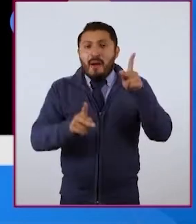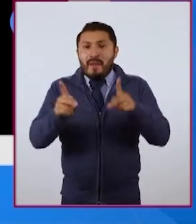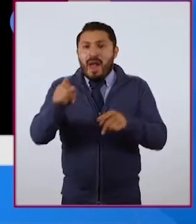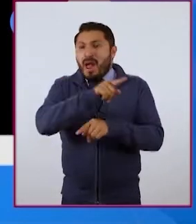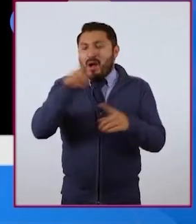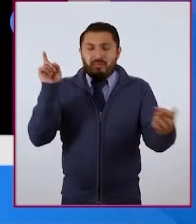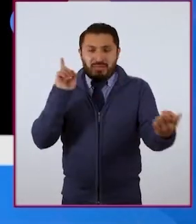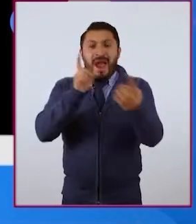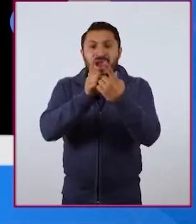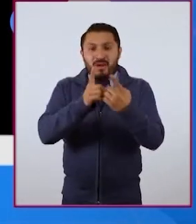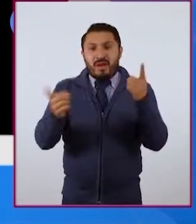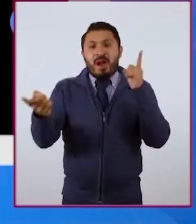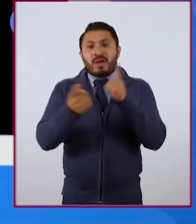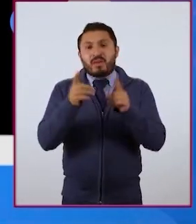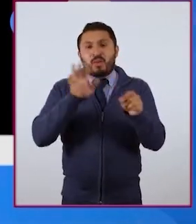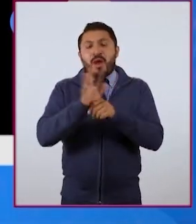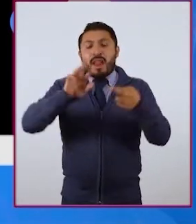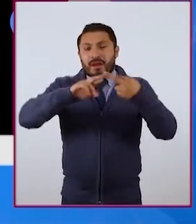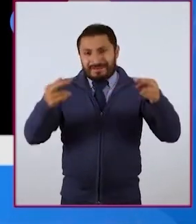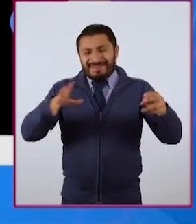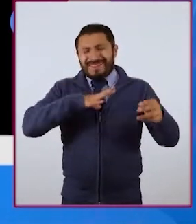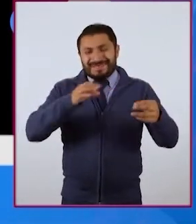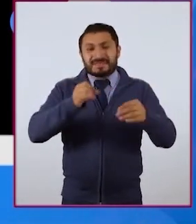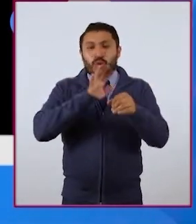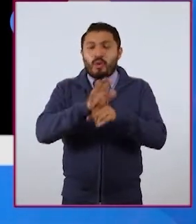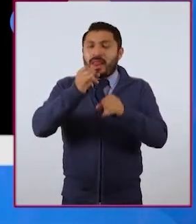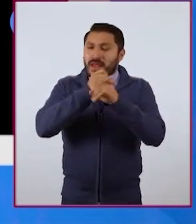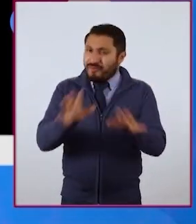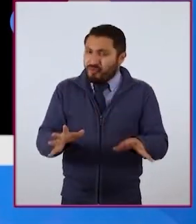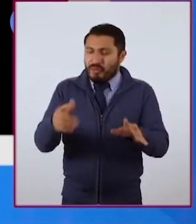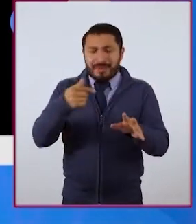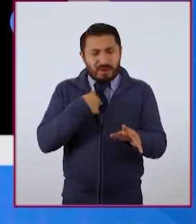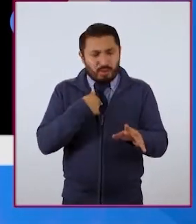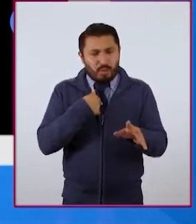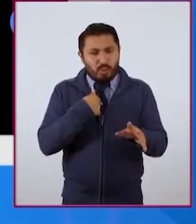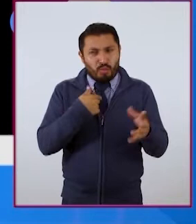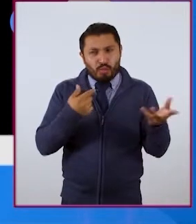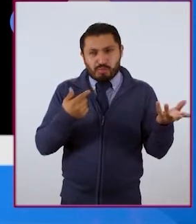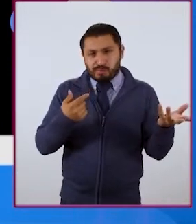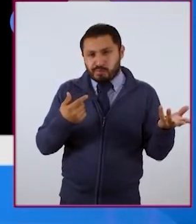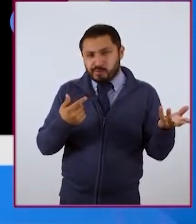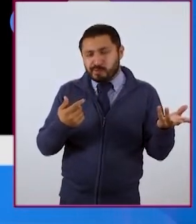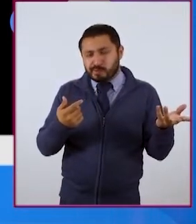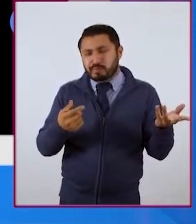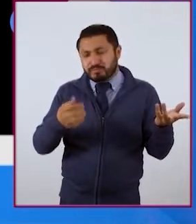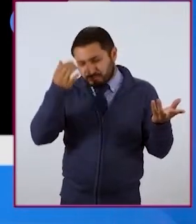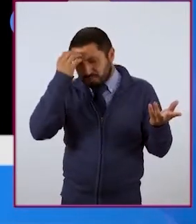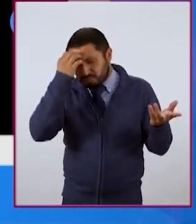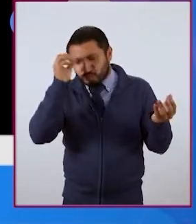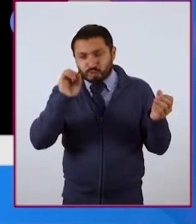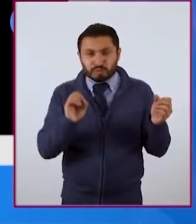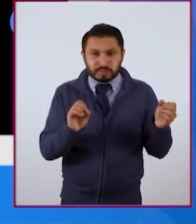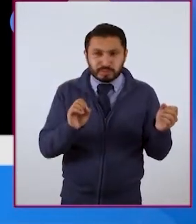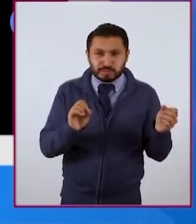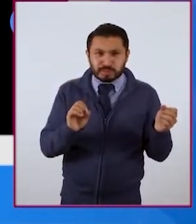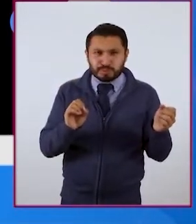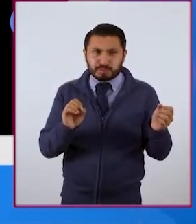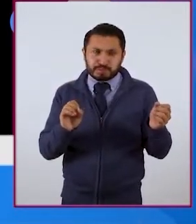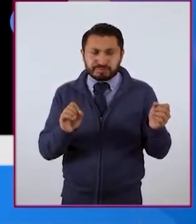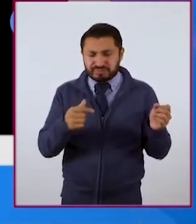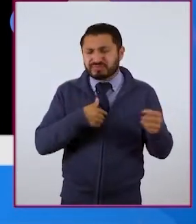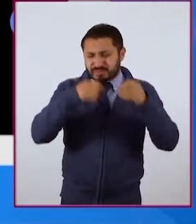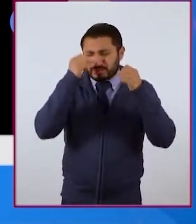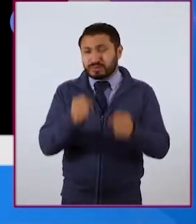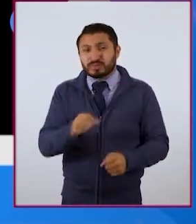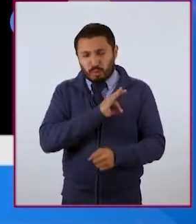personas con las que nos relacionamos. ¿Qué información yo estoy consciente o tengo la certeza de que